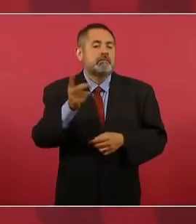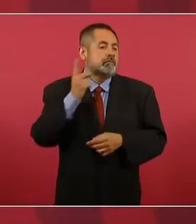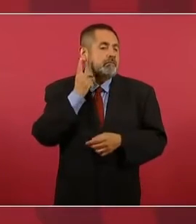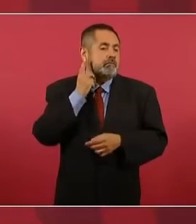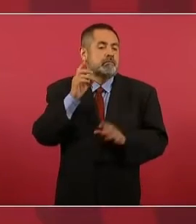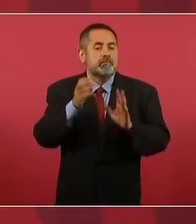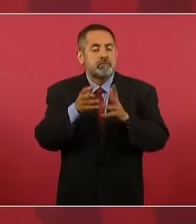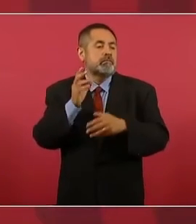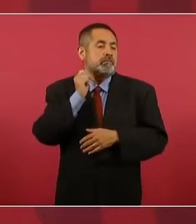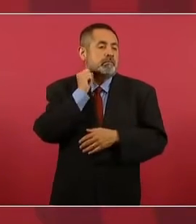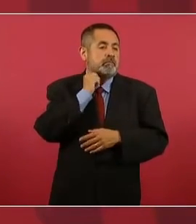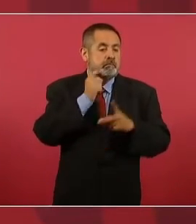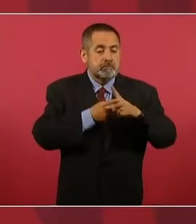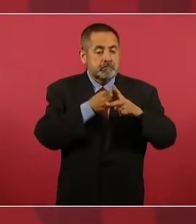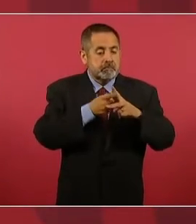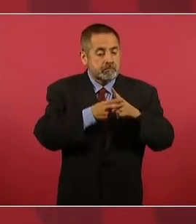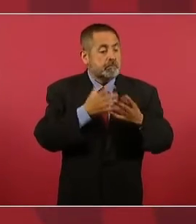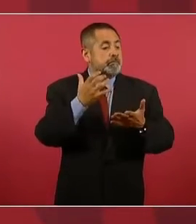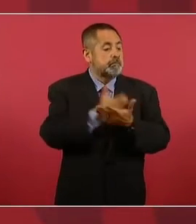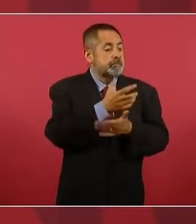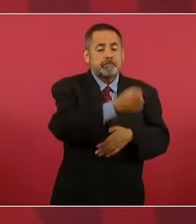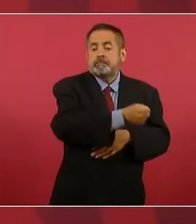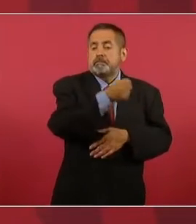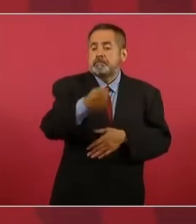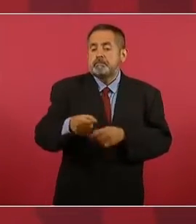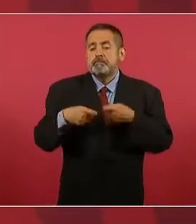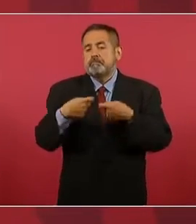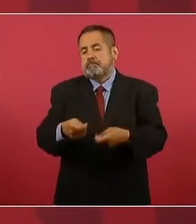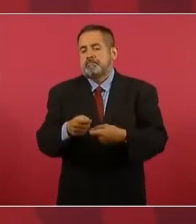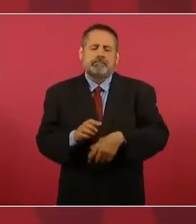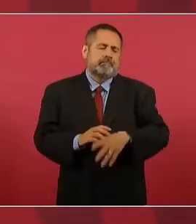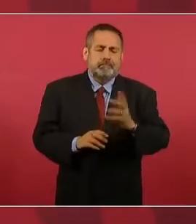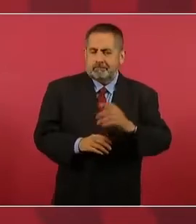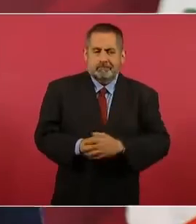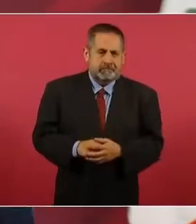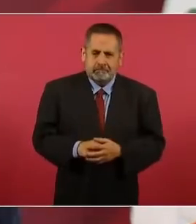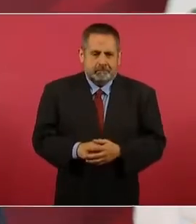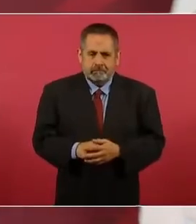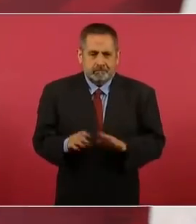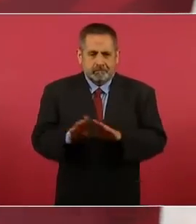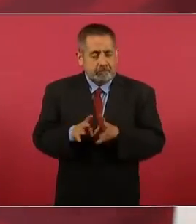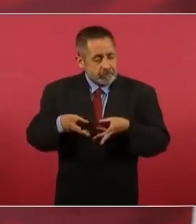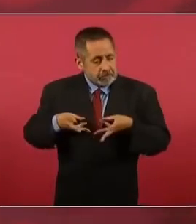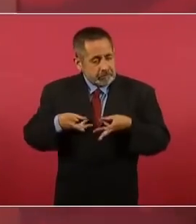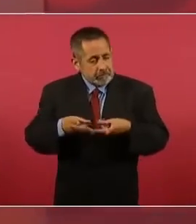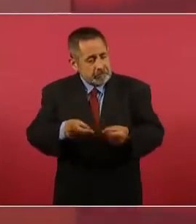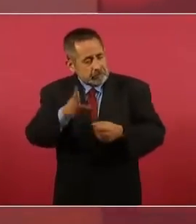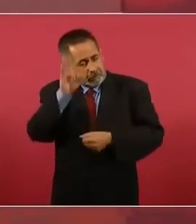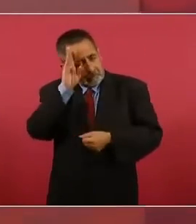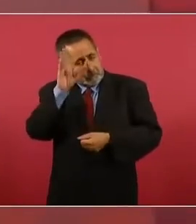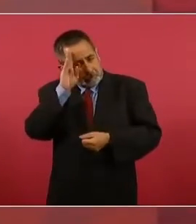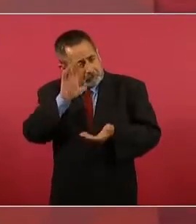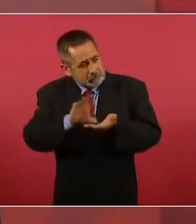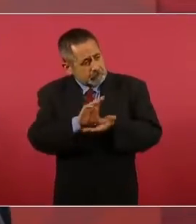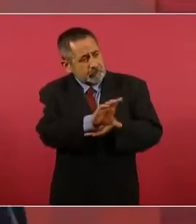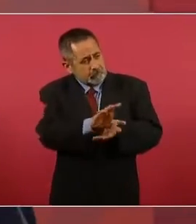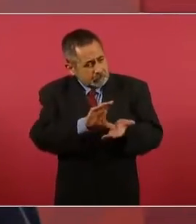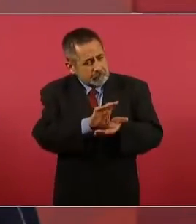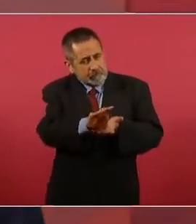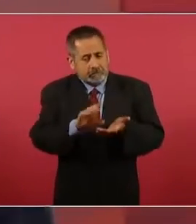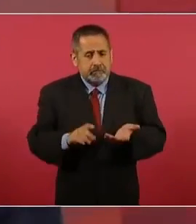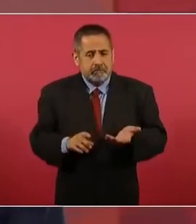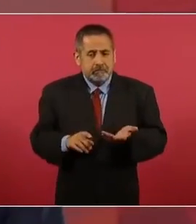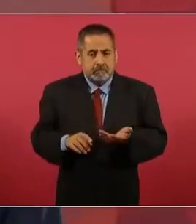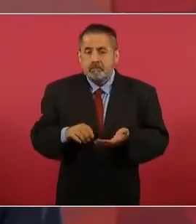ni no es posible que cuesten tanto las